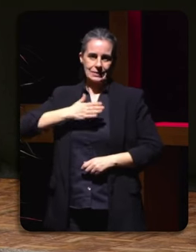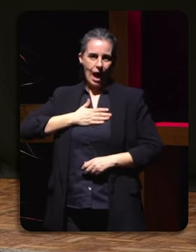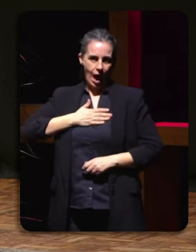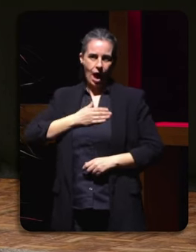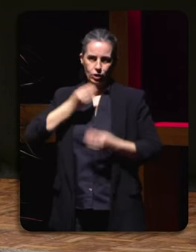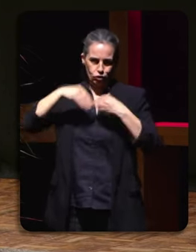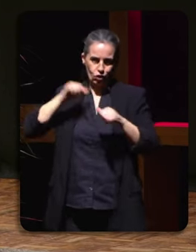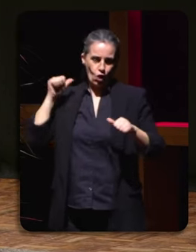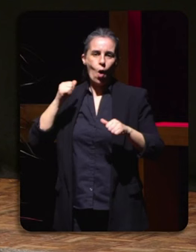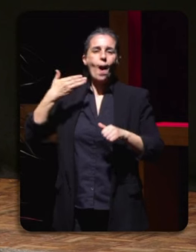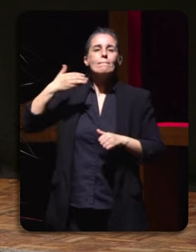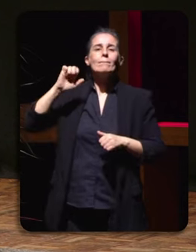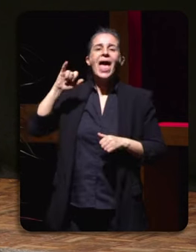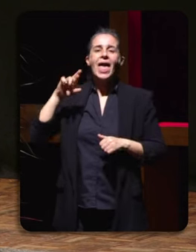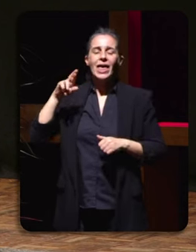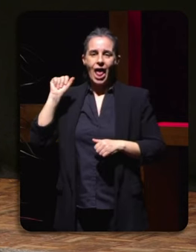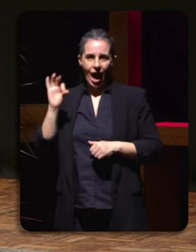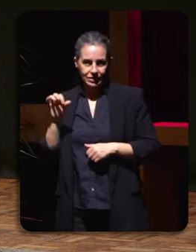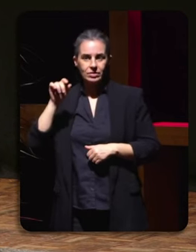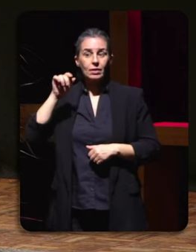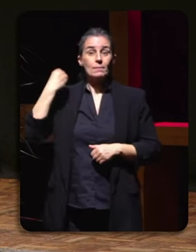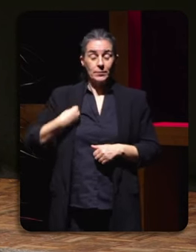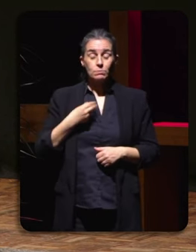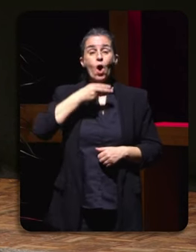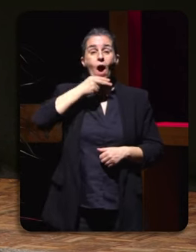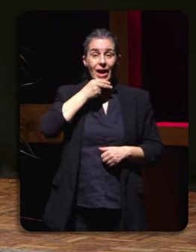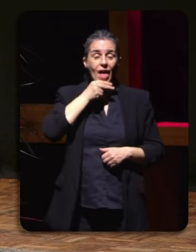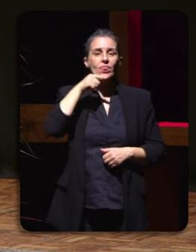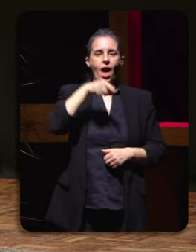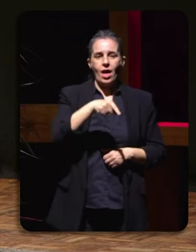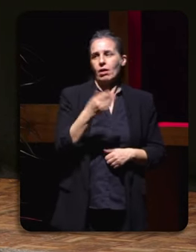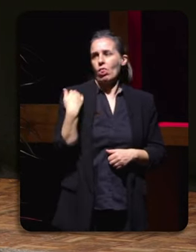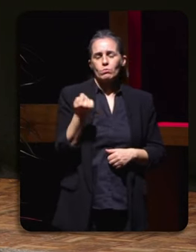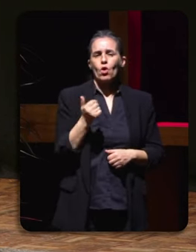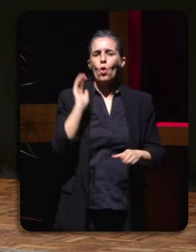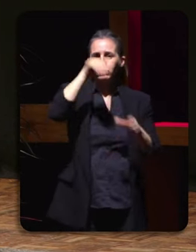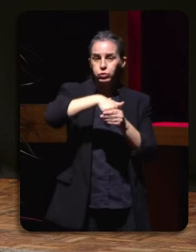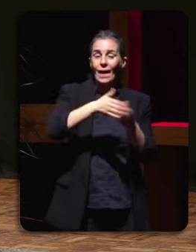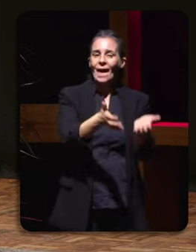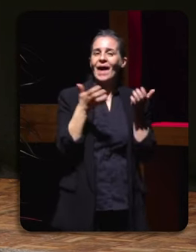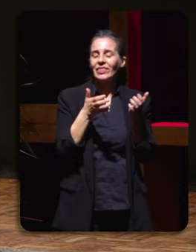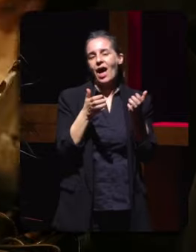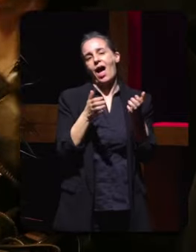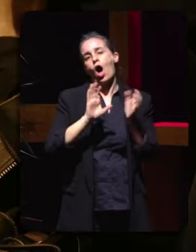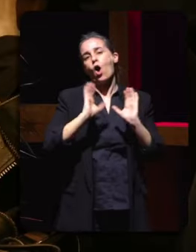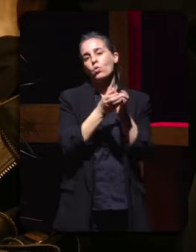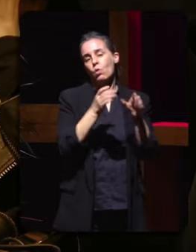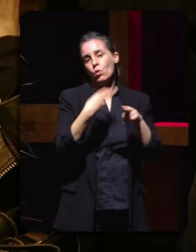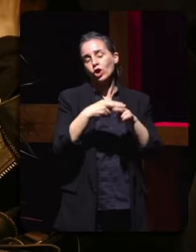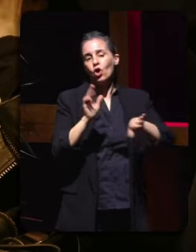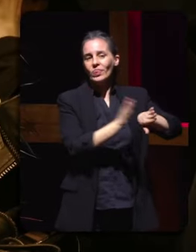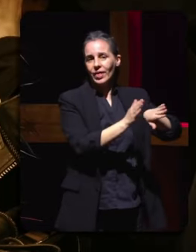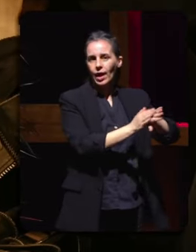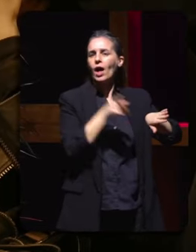acababa de ganar a esquerda en Grecia e ele falara moi eloxosamente do proxecto dese partido